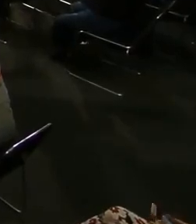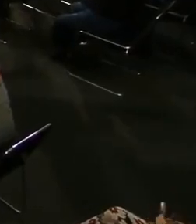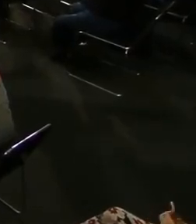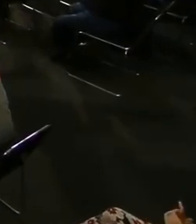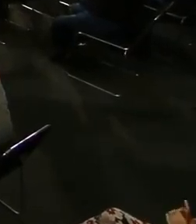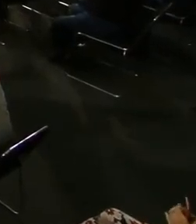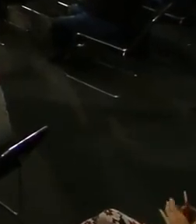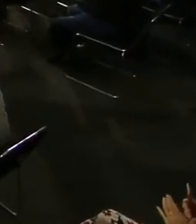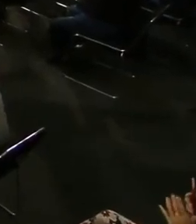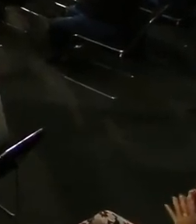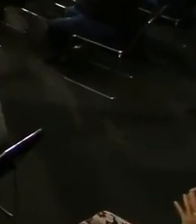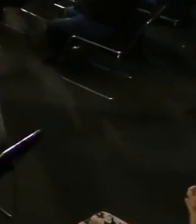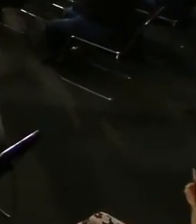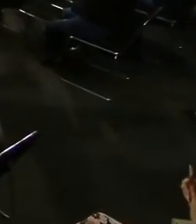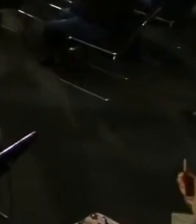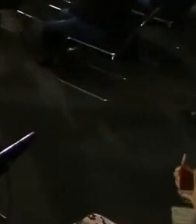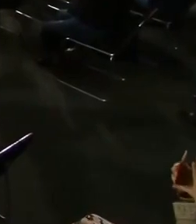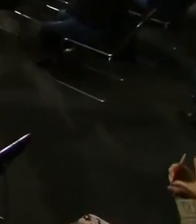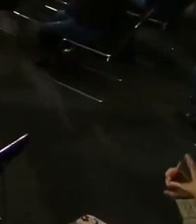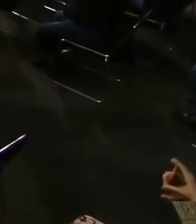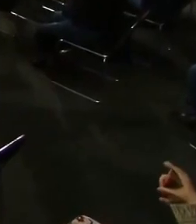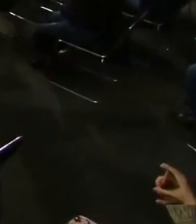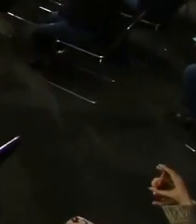buenos días, ánimo.